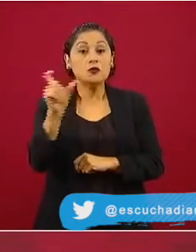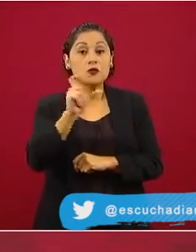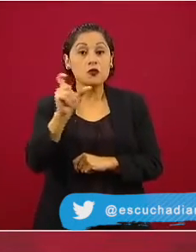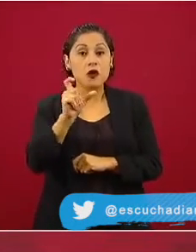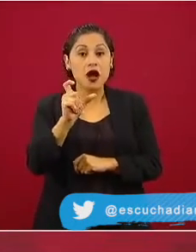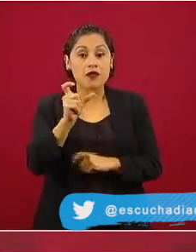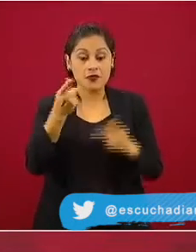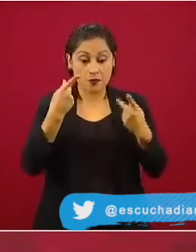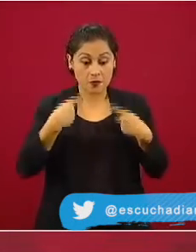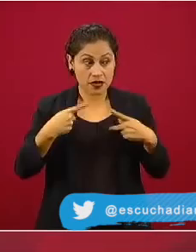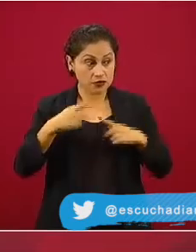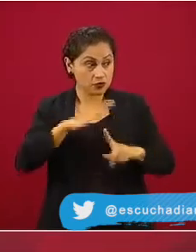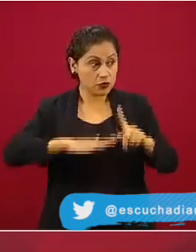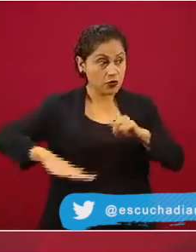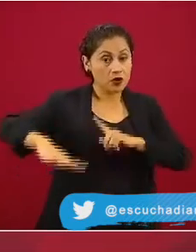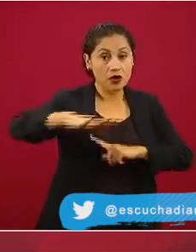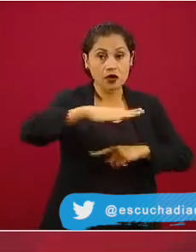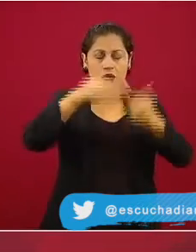pueblo, cambia todo.